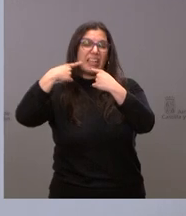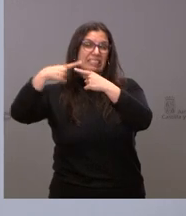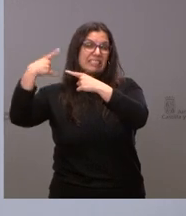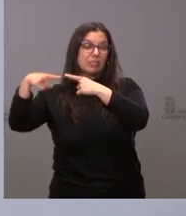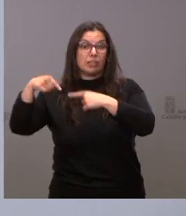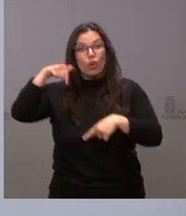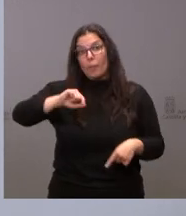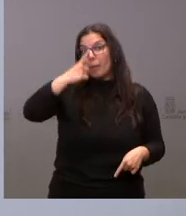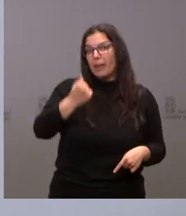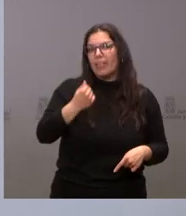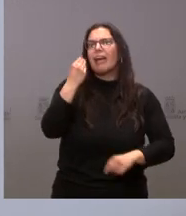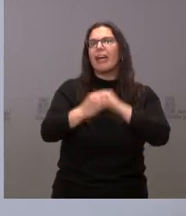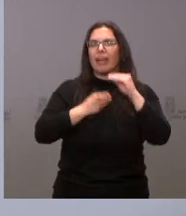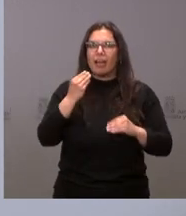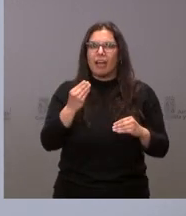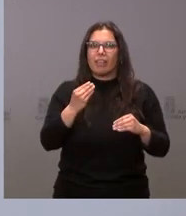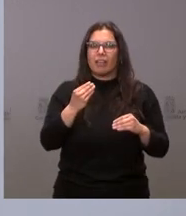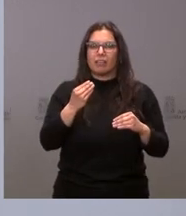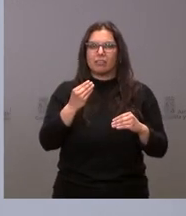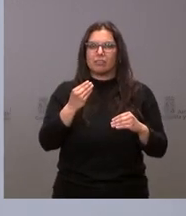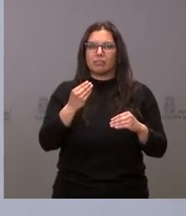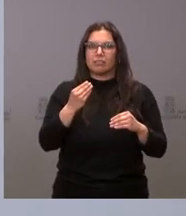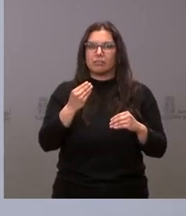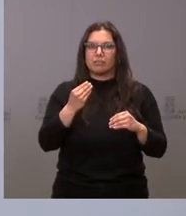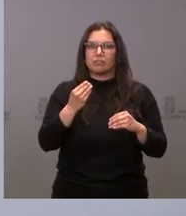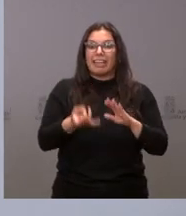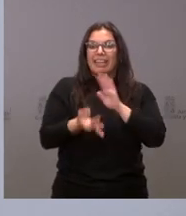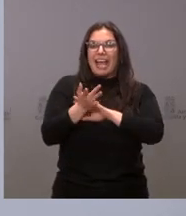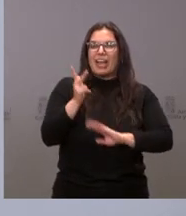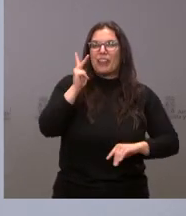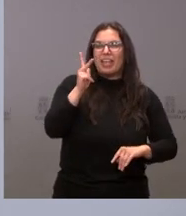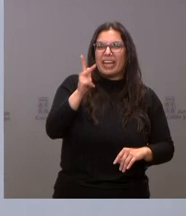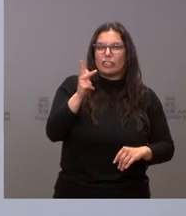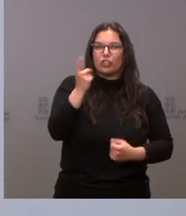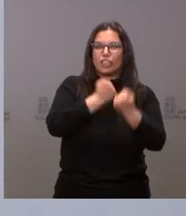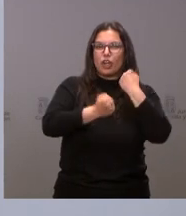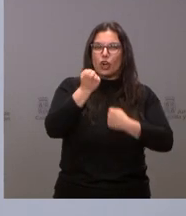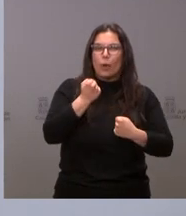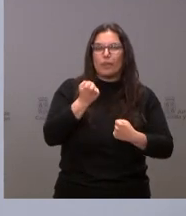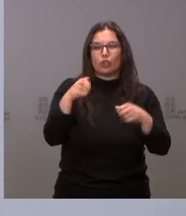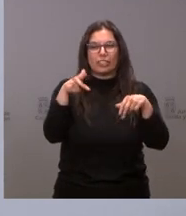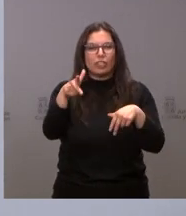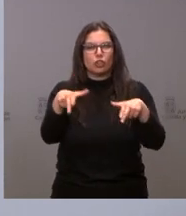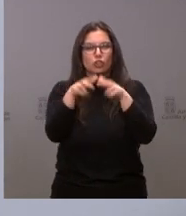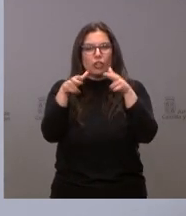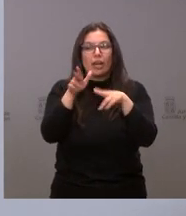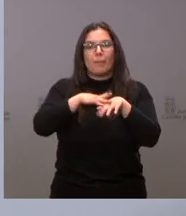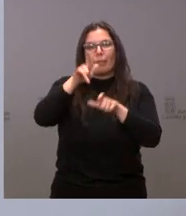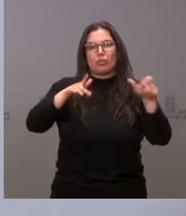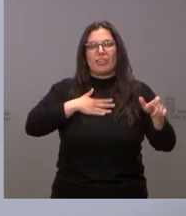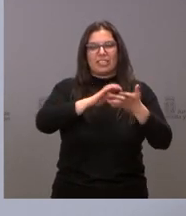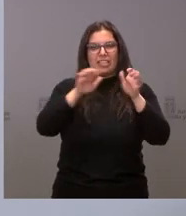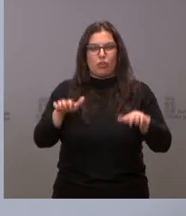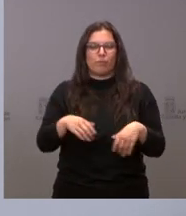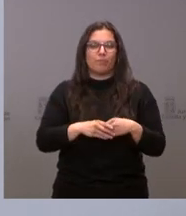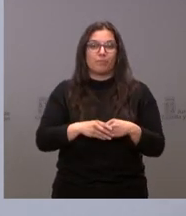primer día lo que hace es generar más derechos económicos y sociales para las personas de Castilla y